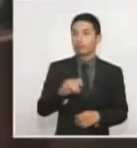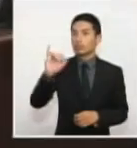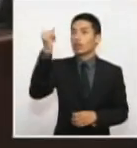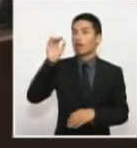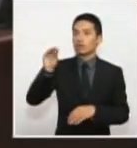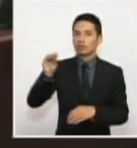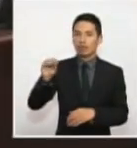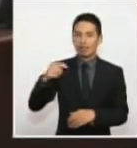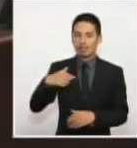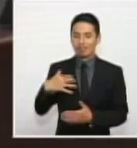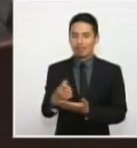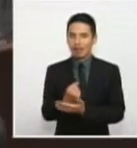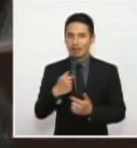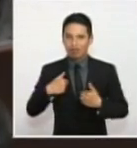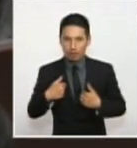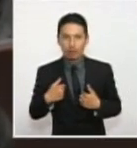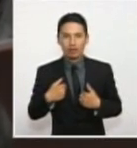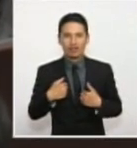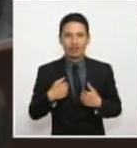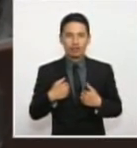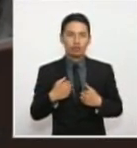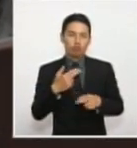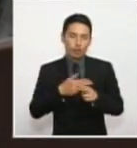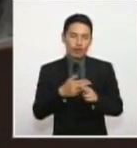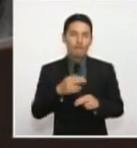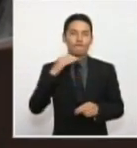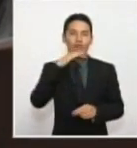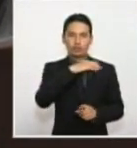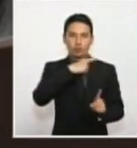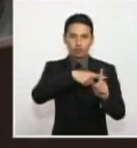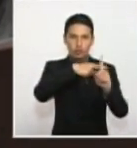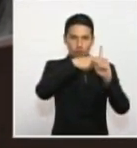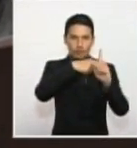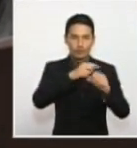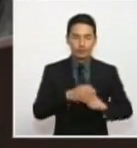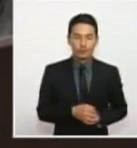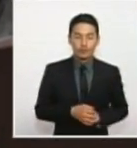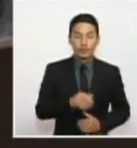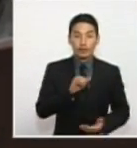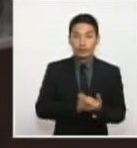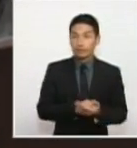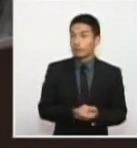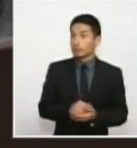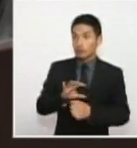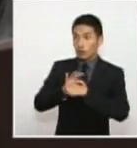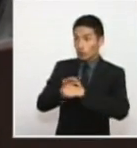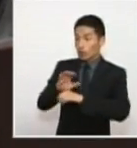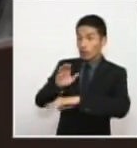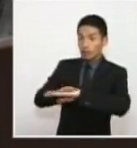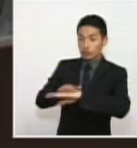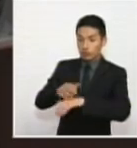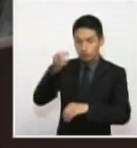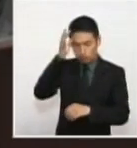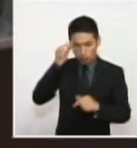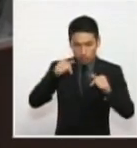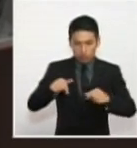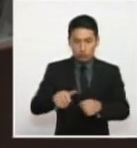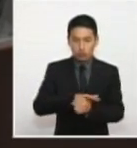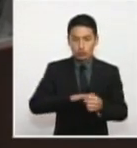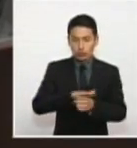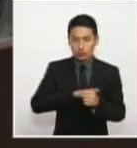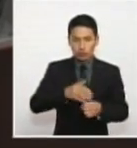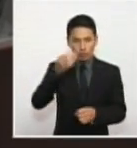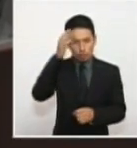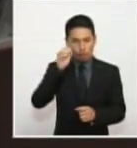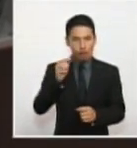Yo estoy seguro que aquí, doctor Parmenio, nadie va a permitir que por ninguna rendija o por cualquier